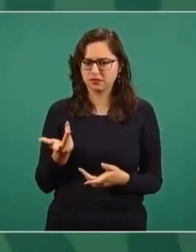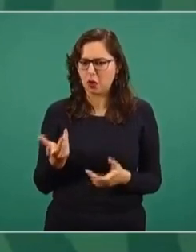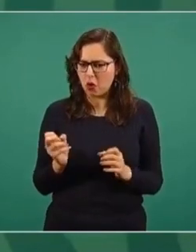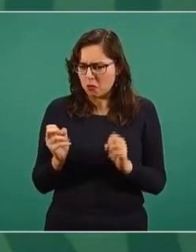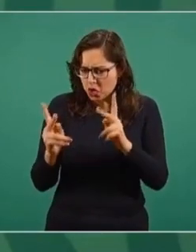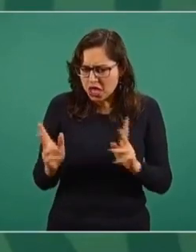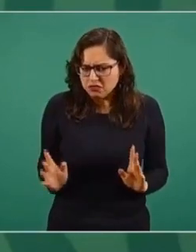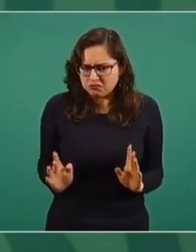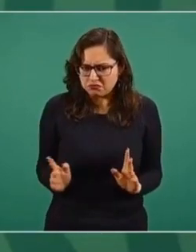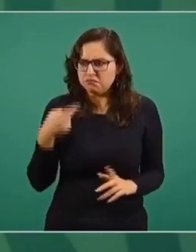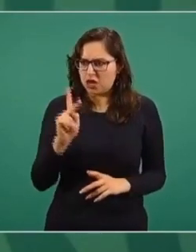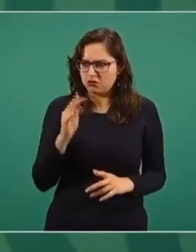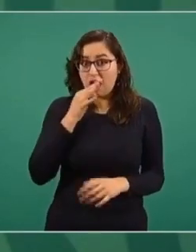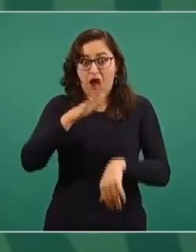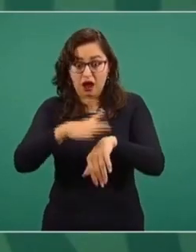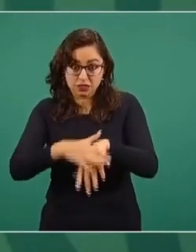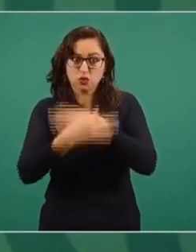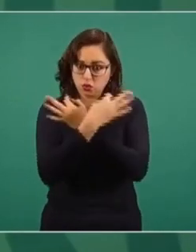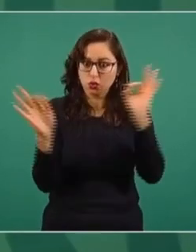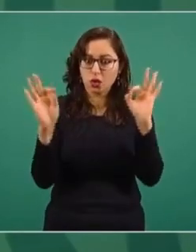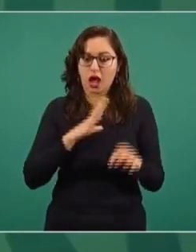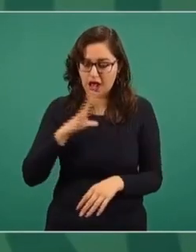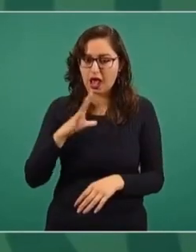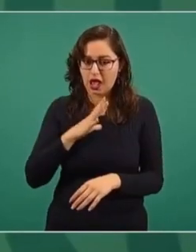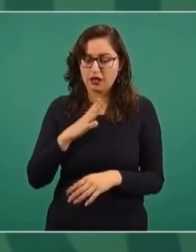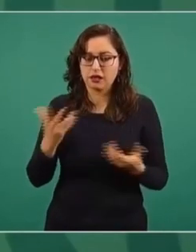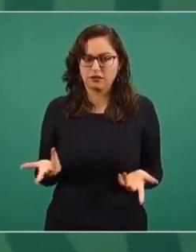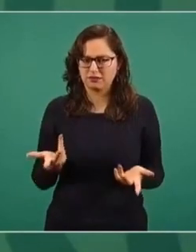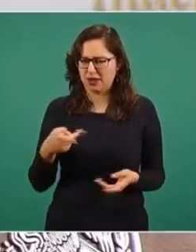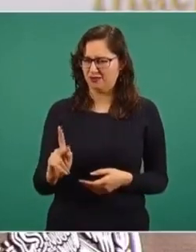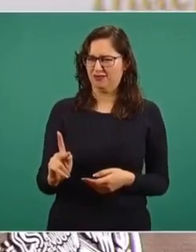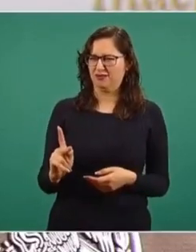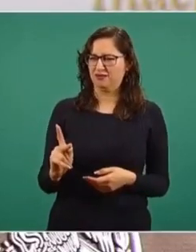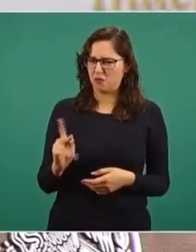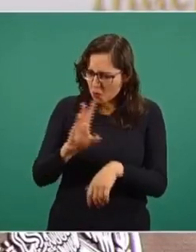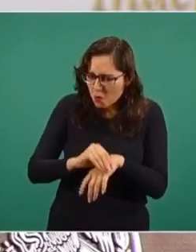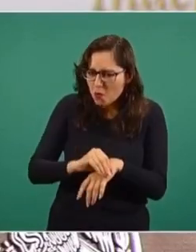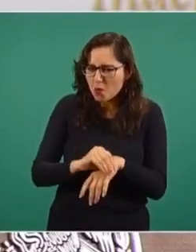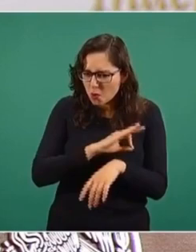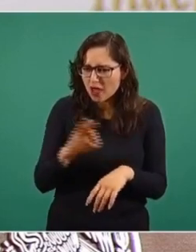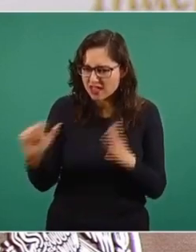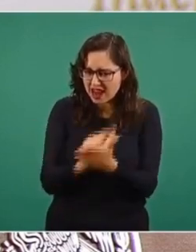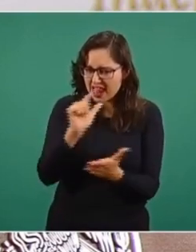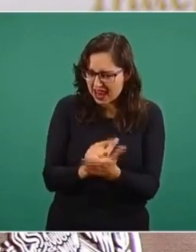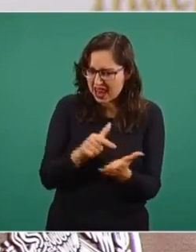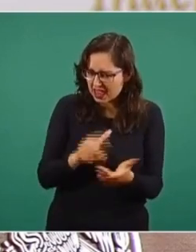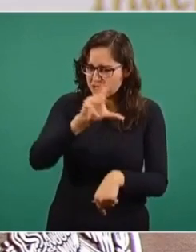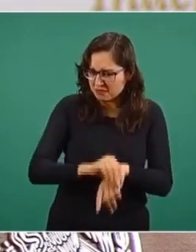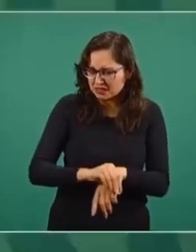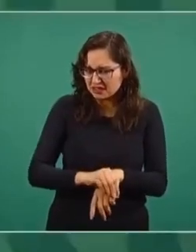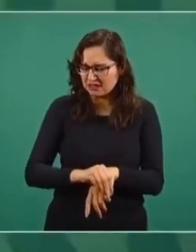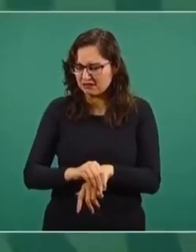decirlo? Que se sepa. Y si eso está permitido. Si es legal, si es moral.